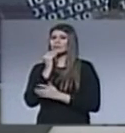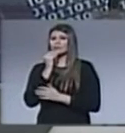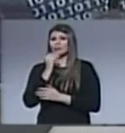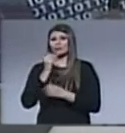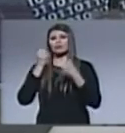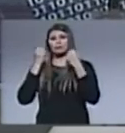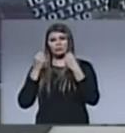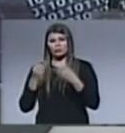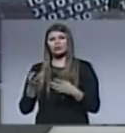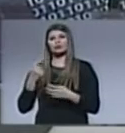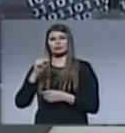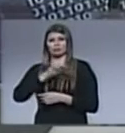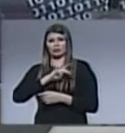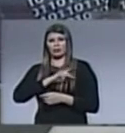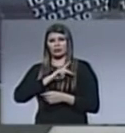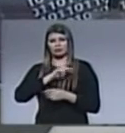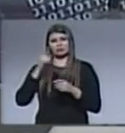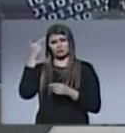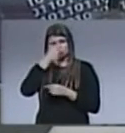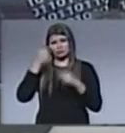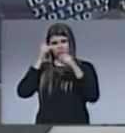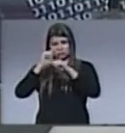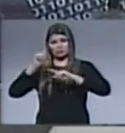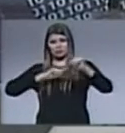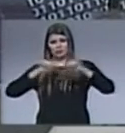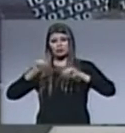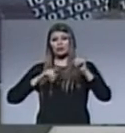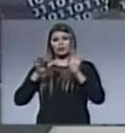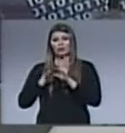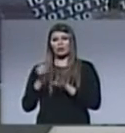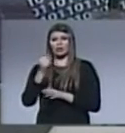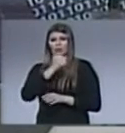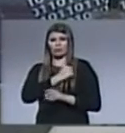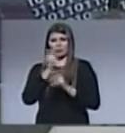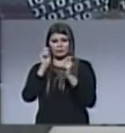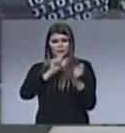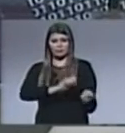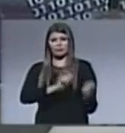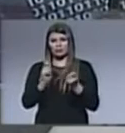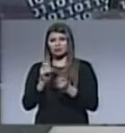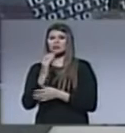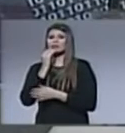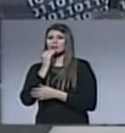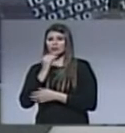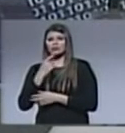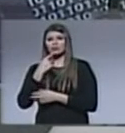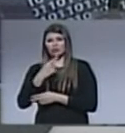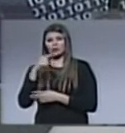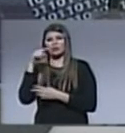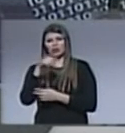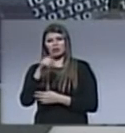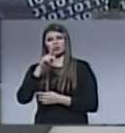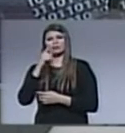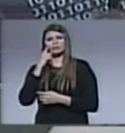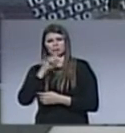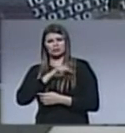Al gran líder espiritual llamado Juan el Bautista Jesús lo llamó el